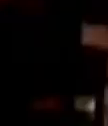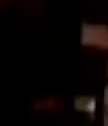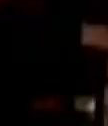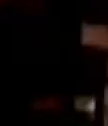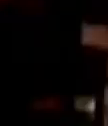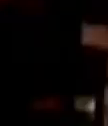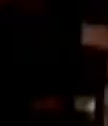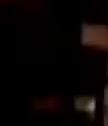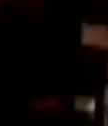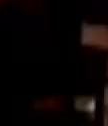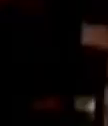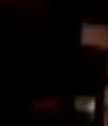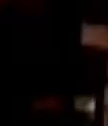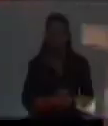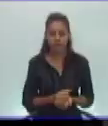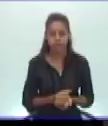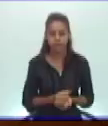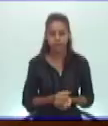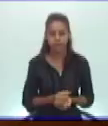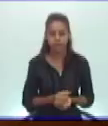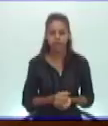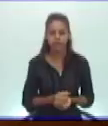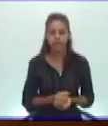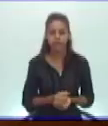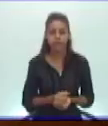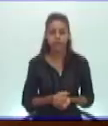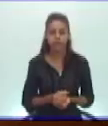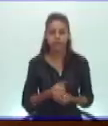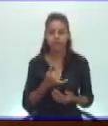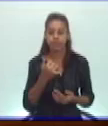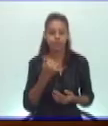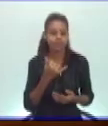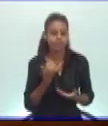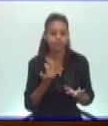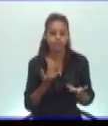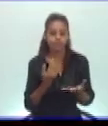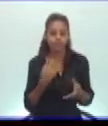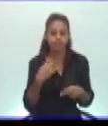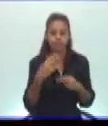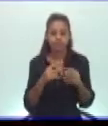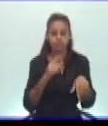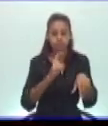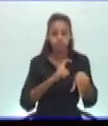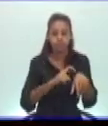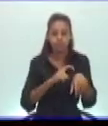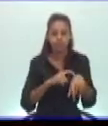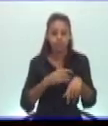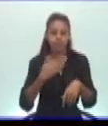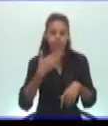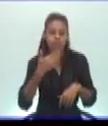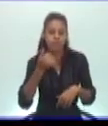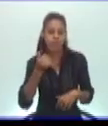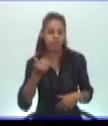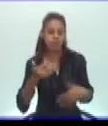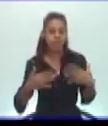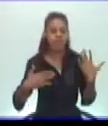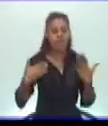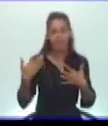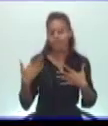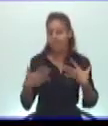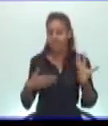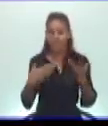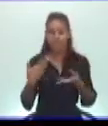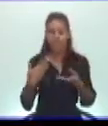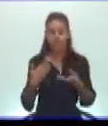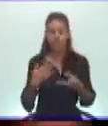La trampa de todas las drogas está en que produce minutos de bienestar artificial a cambio